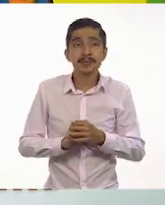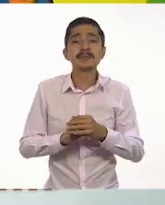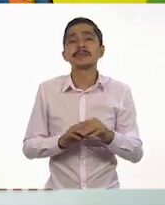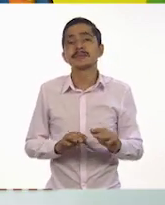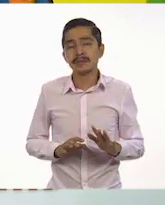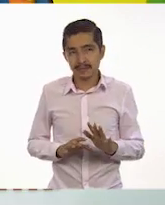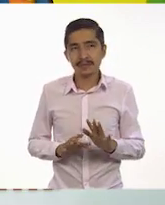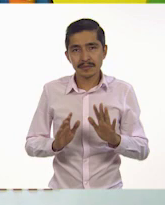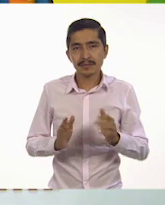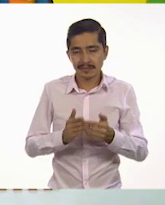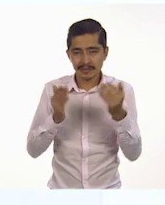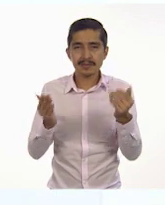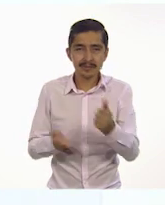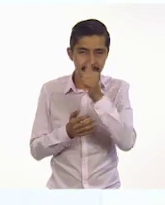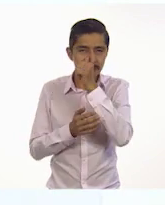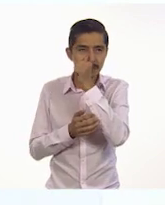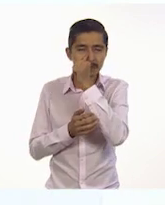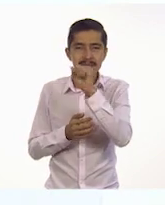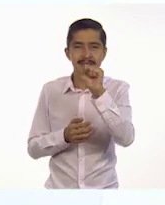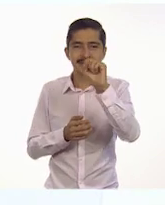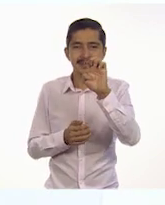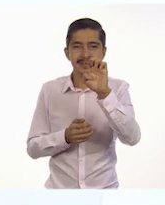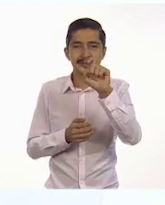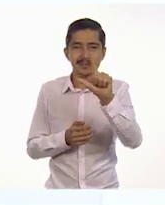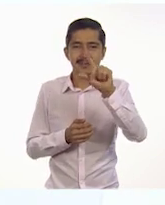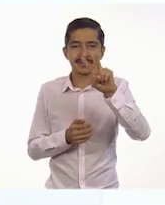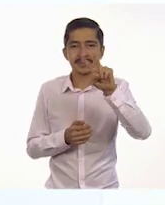vamos a colocar selva.